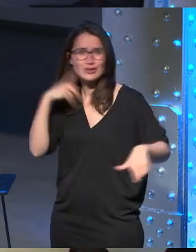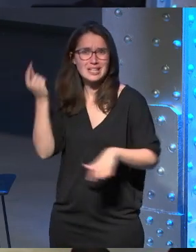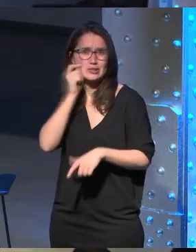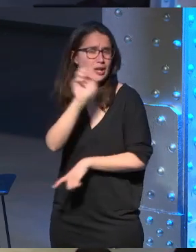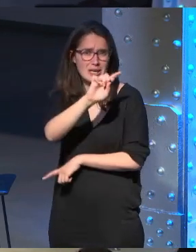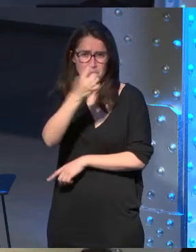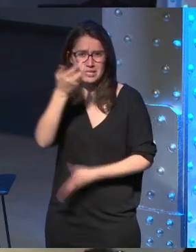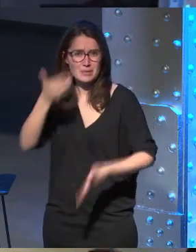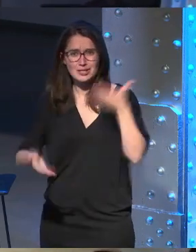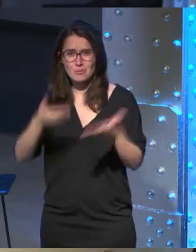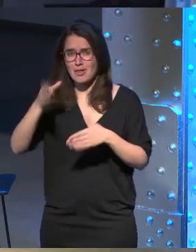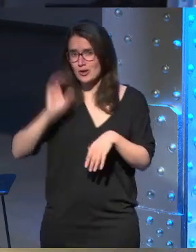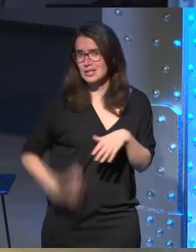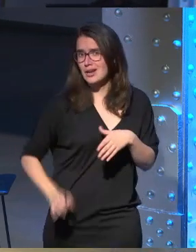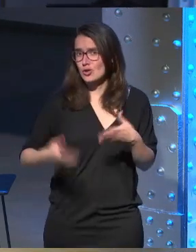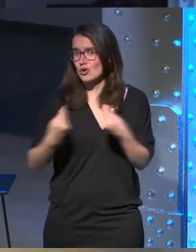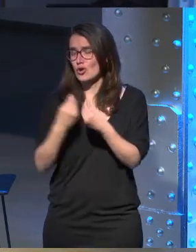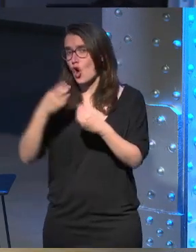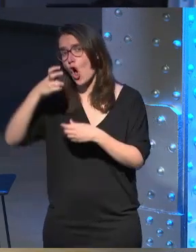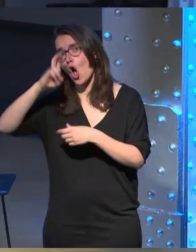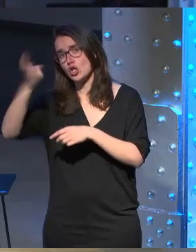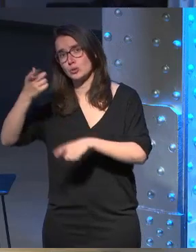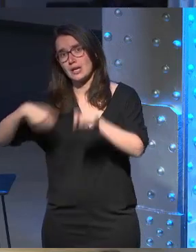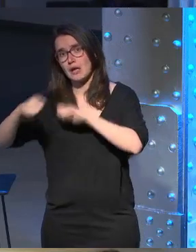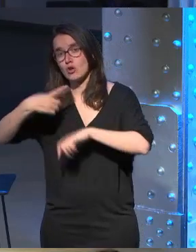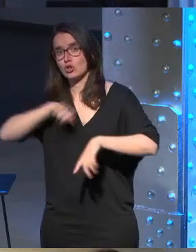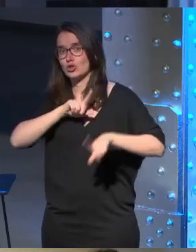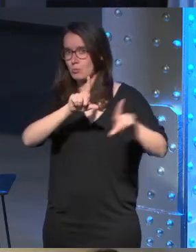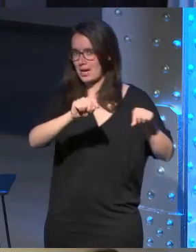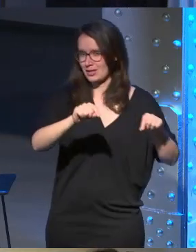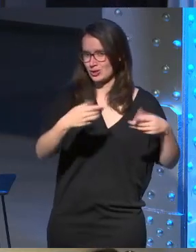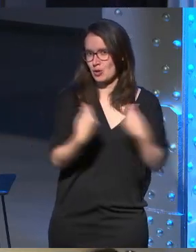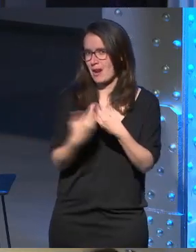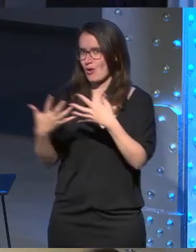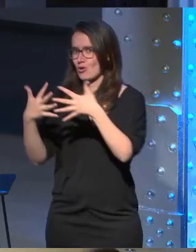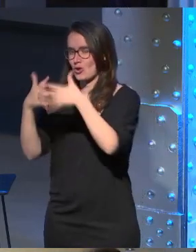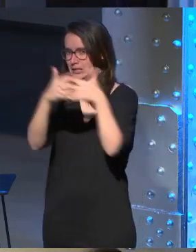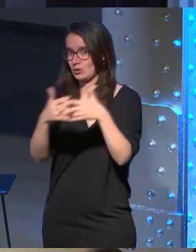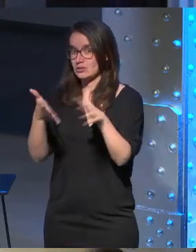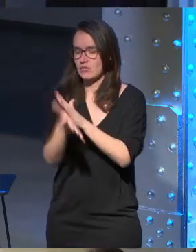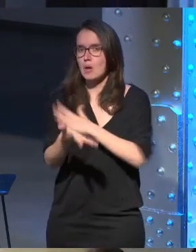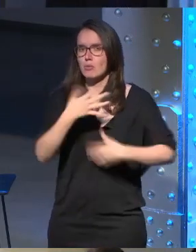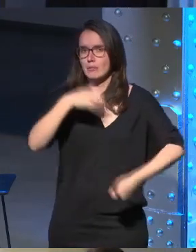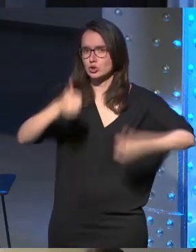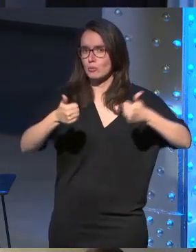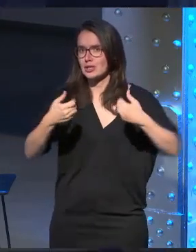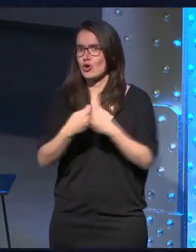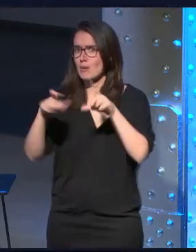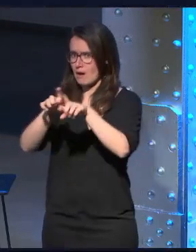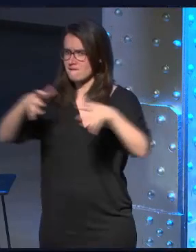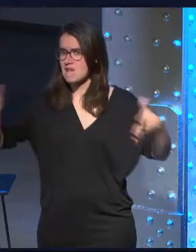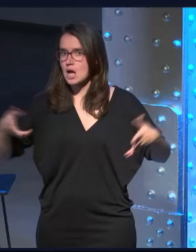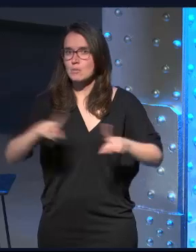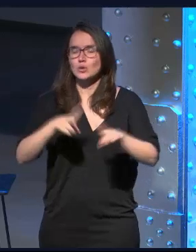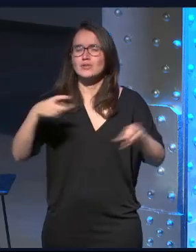en comparación de salarios con otros mercados como Estados Unidos somos bastante baratos entonces podíamos competir contra los grandes la visión como os decía